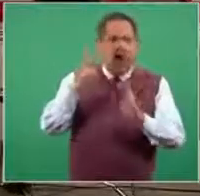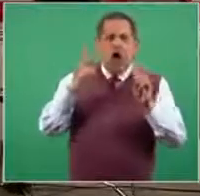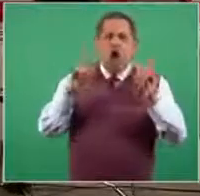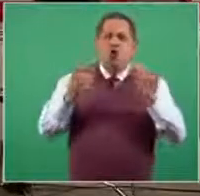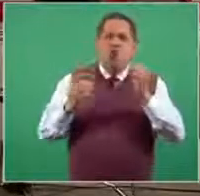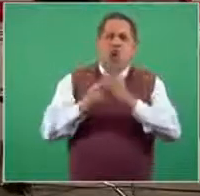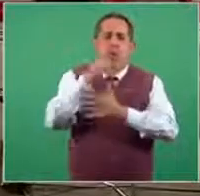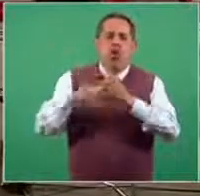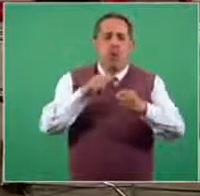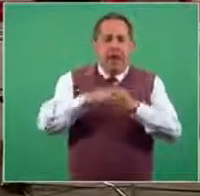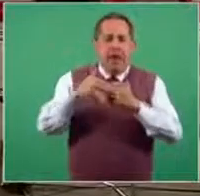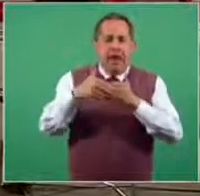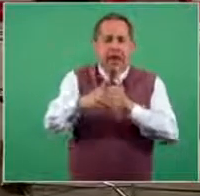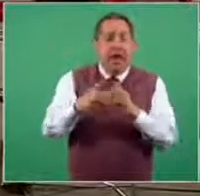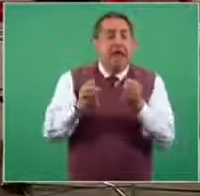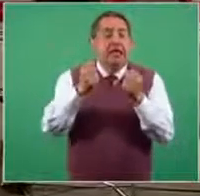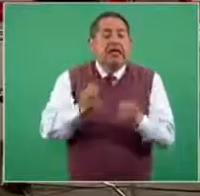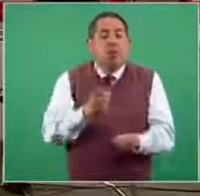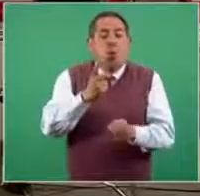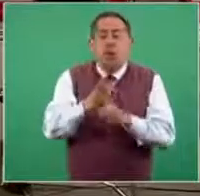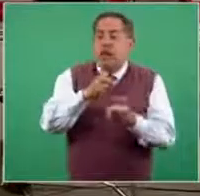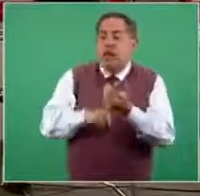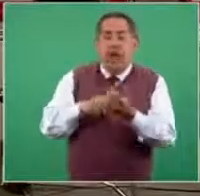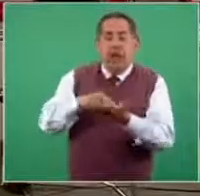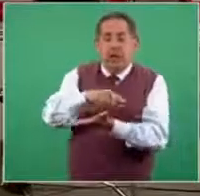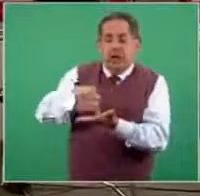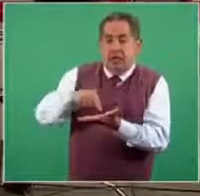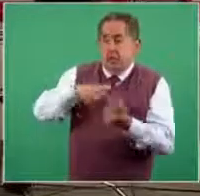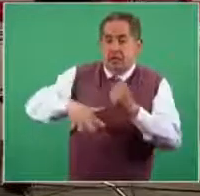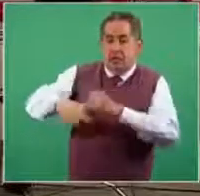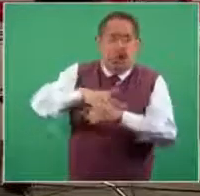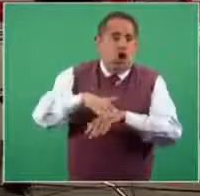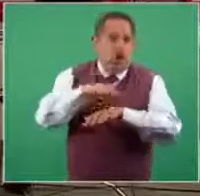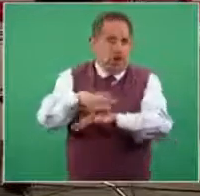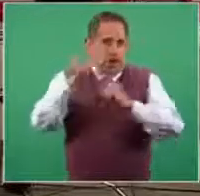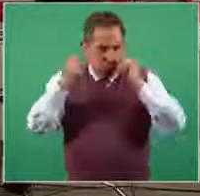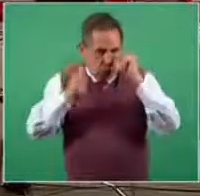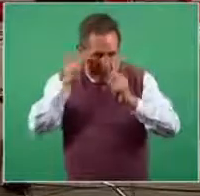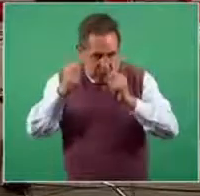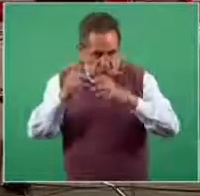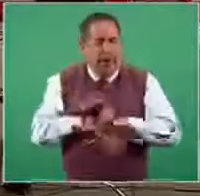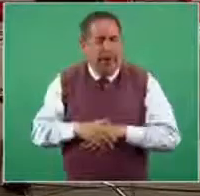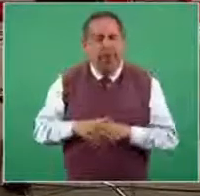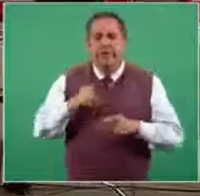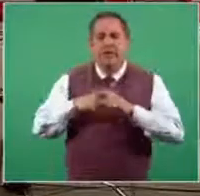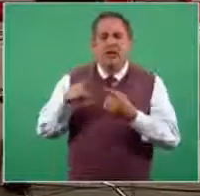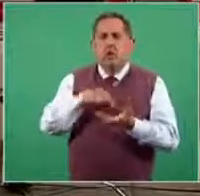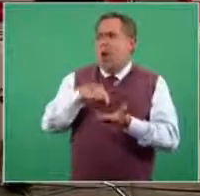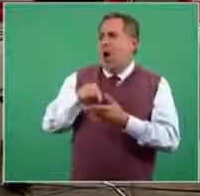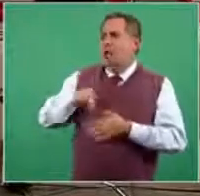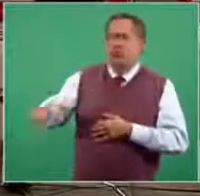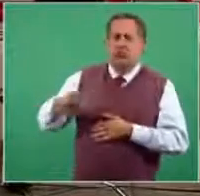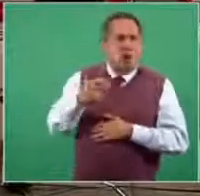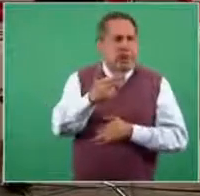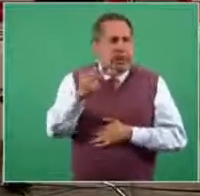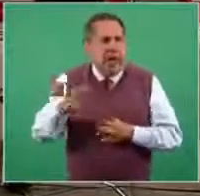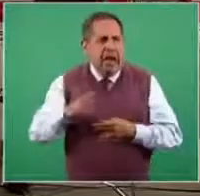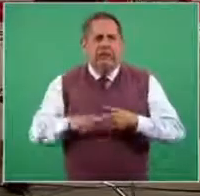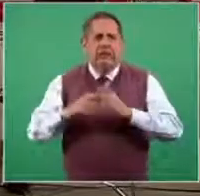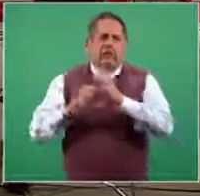el lineamiento relacionado con la seguridad sanitaria en la industria turística y en distintos espacios, hoteles,